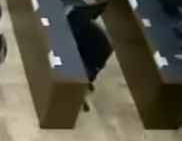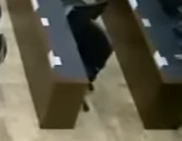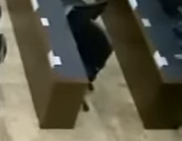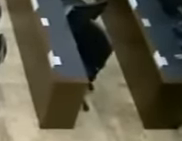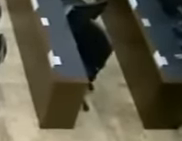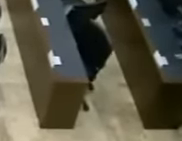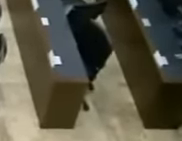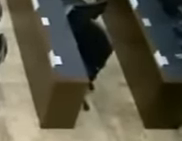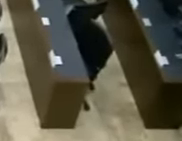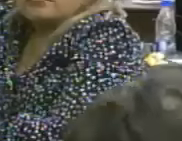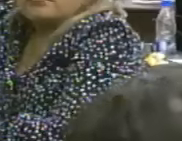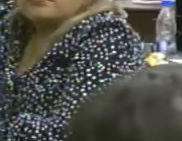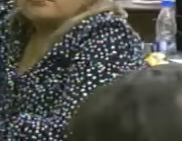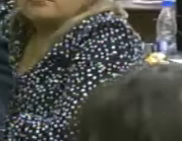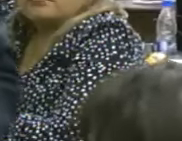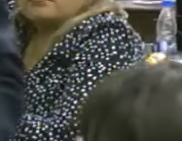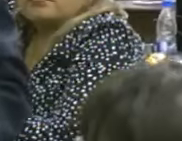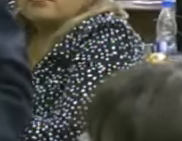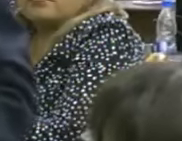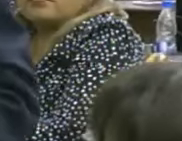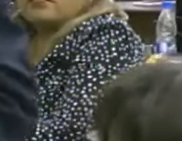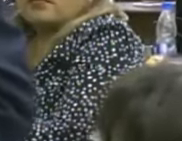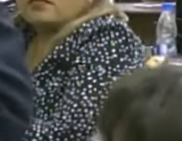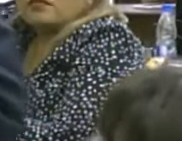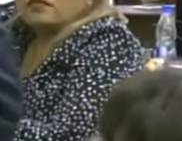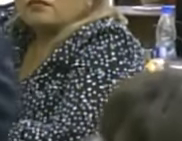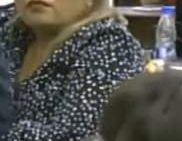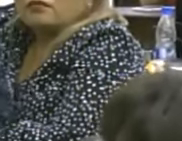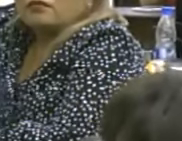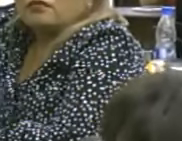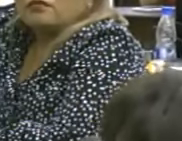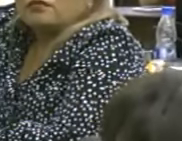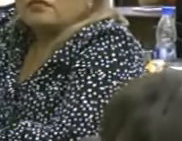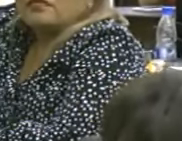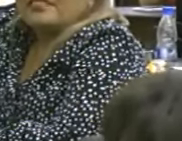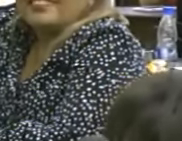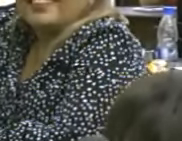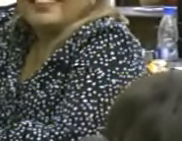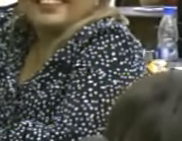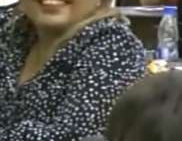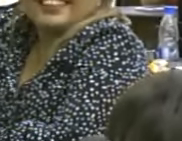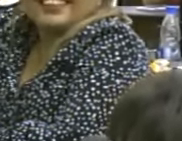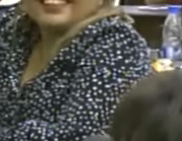intervenciones soñar no cuesta nada